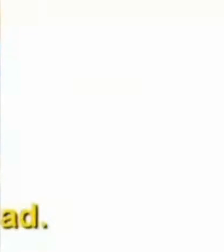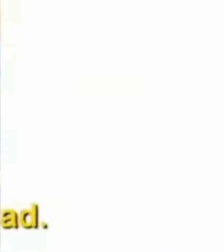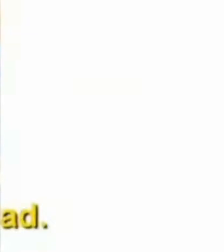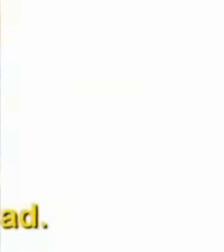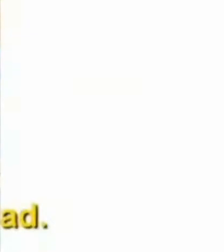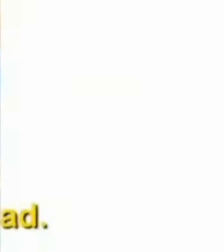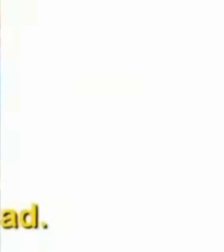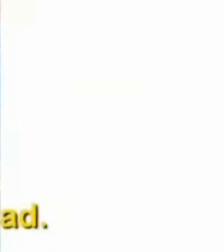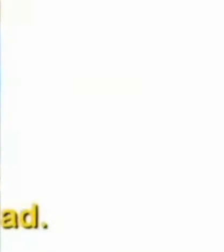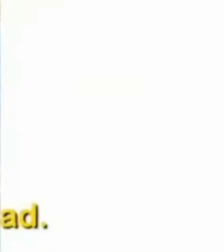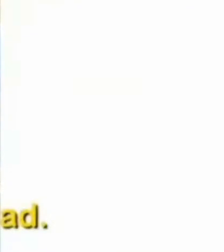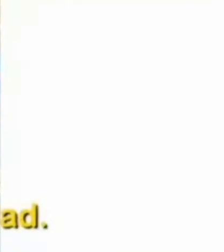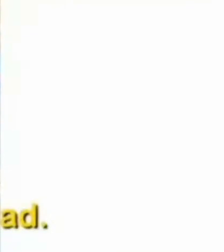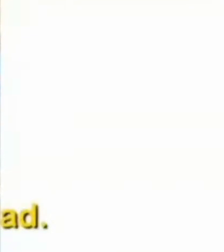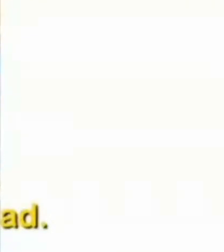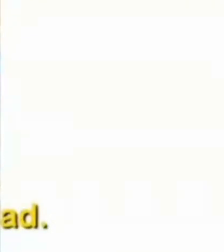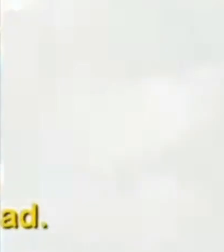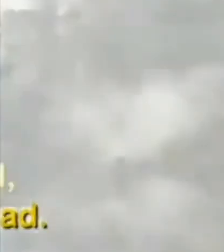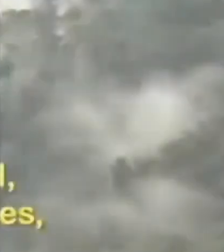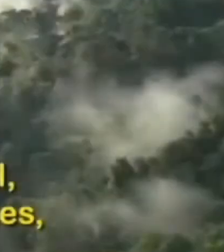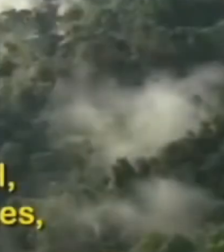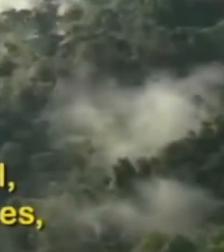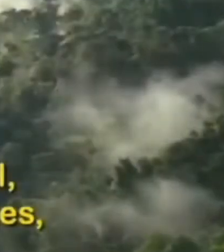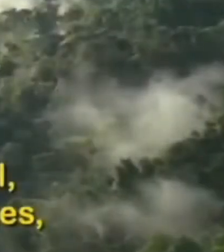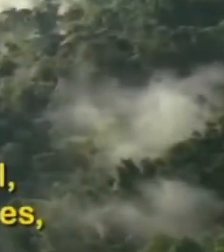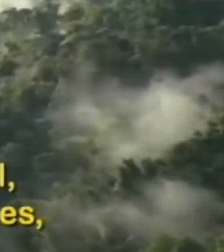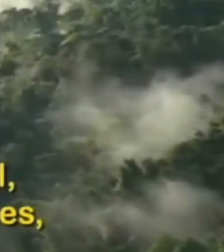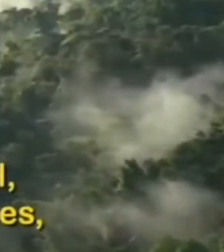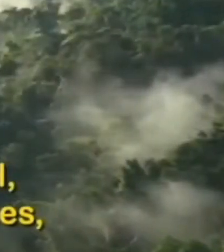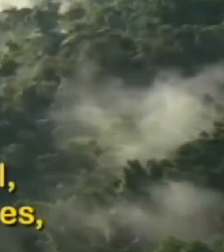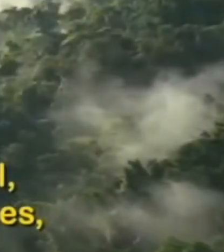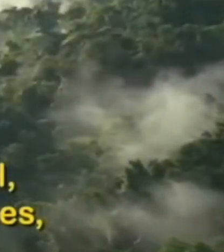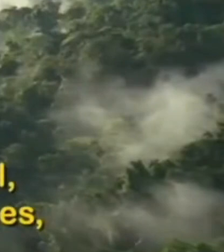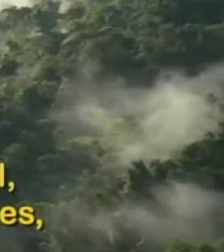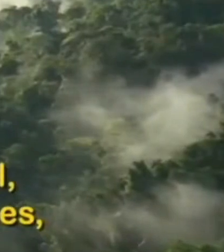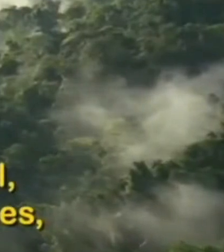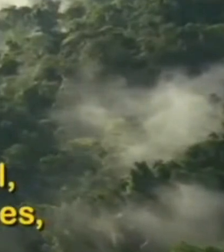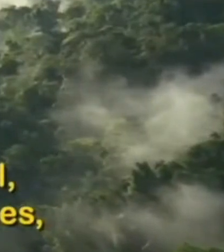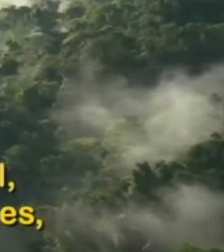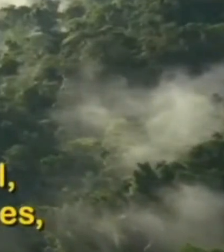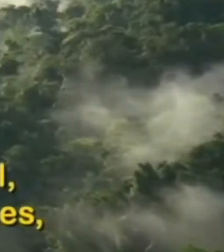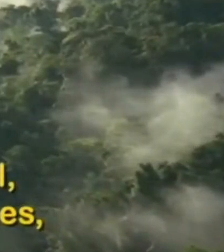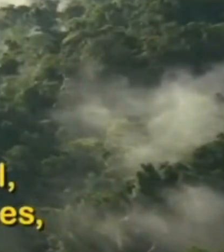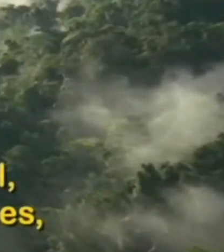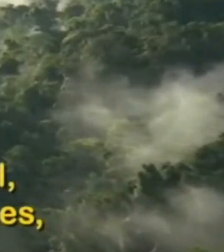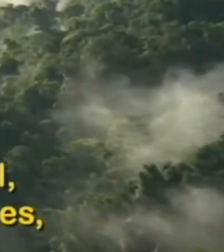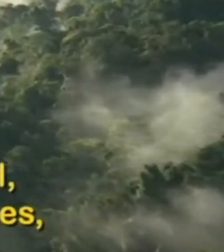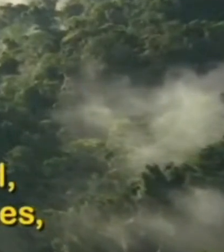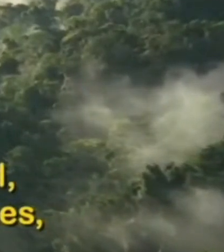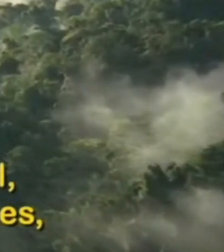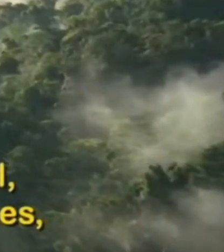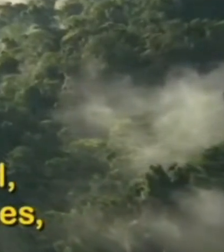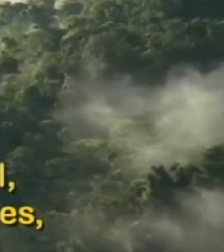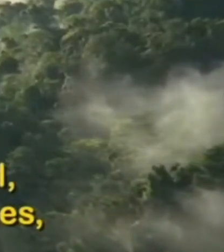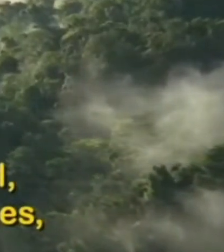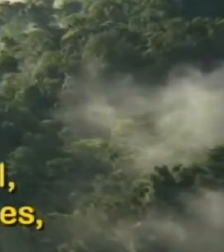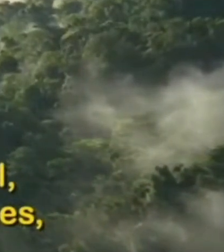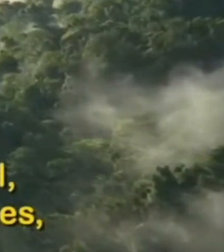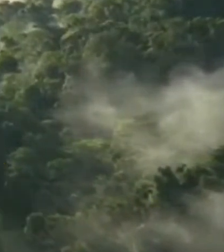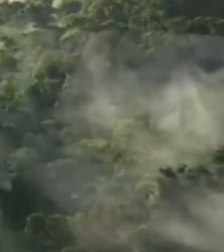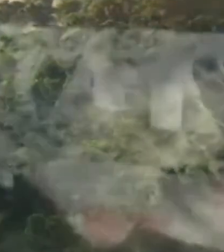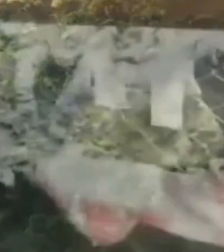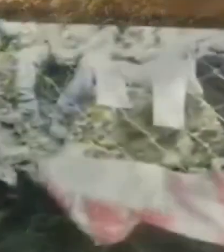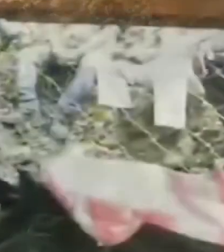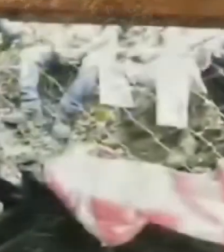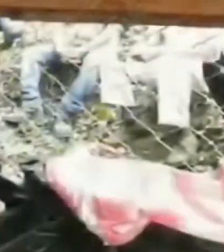que un proyecto funciona de verdad. Sí sabíamos sembrar maíz, frijol, arroz, tomate en